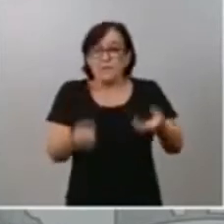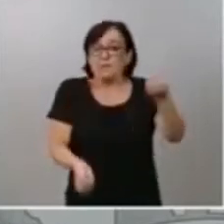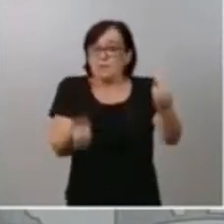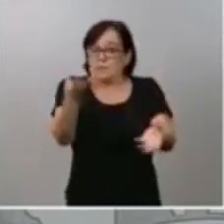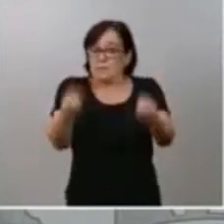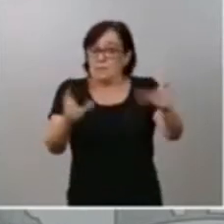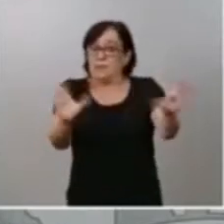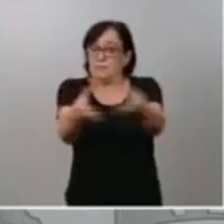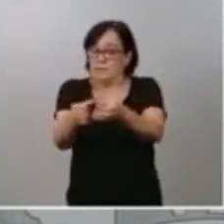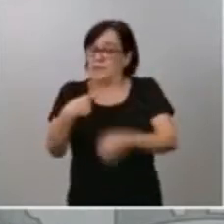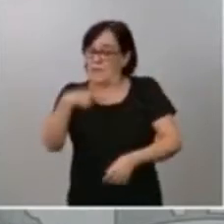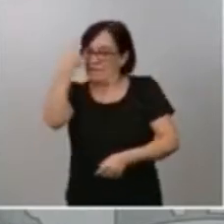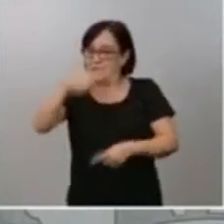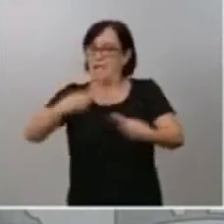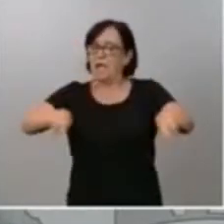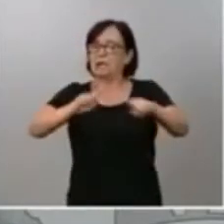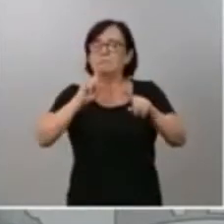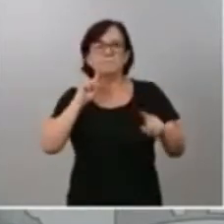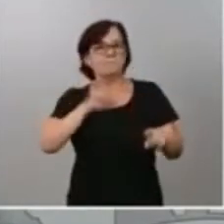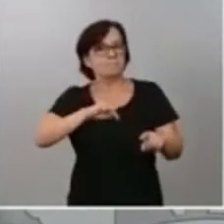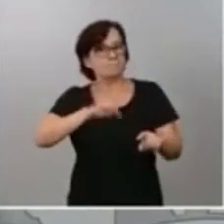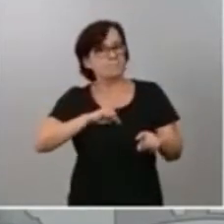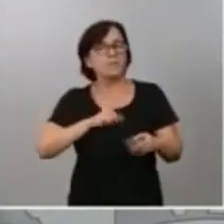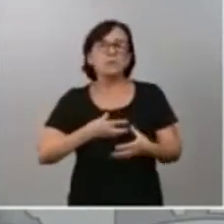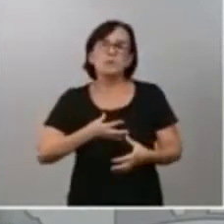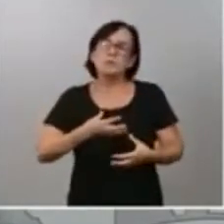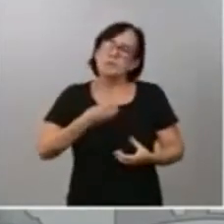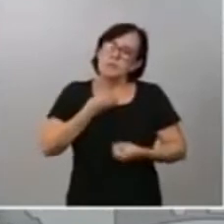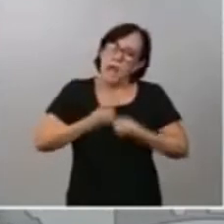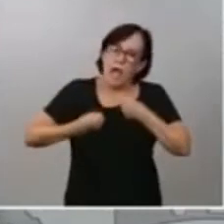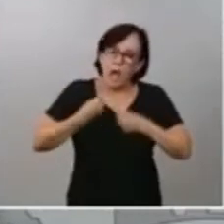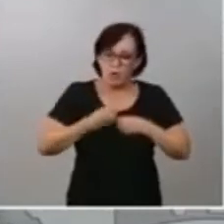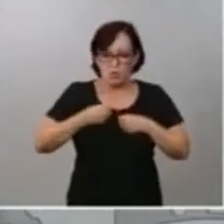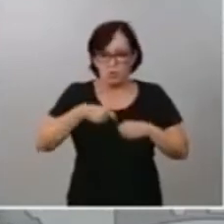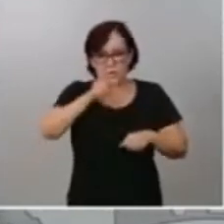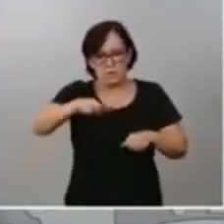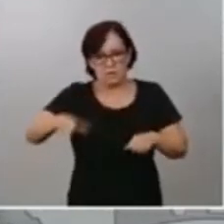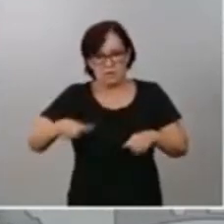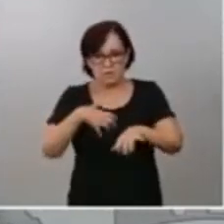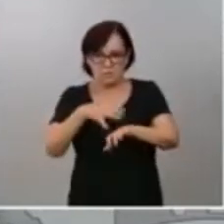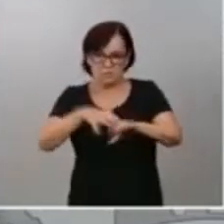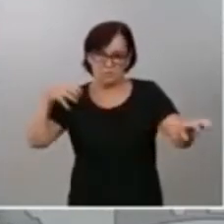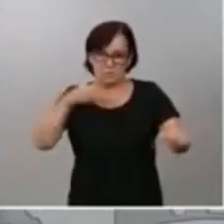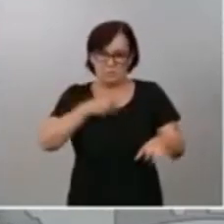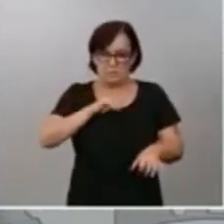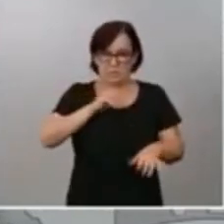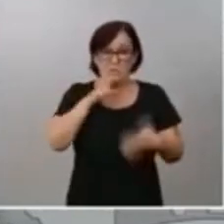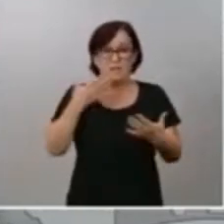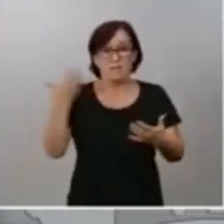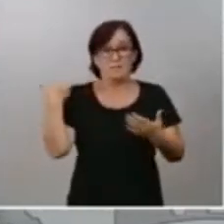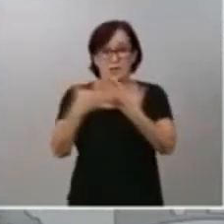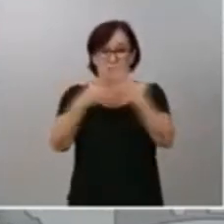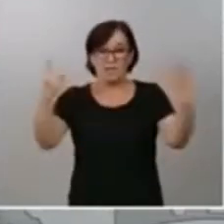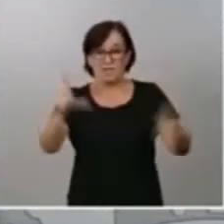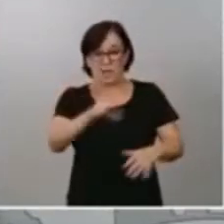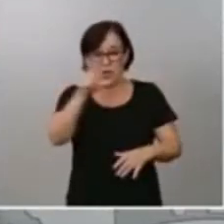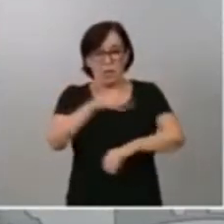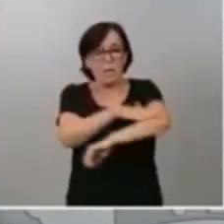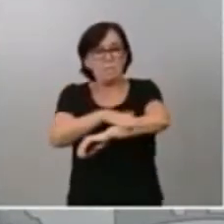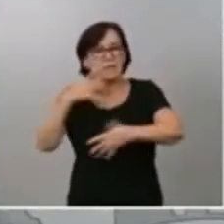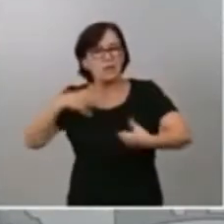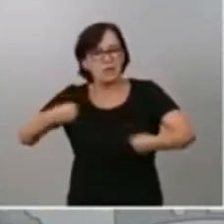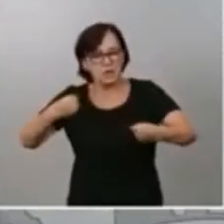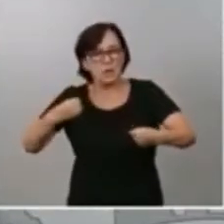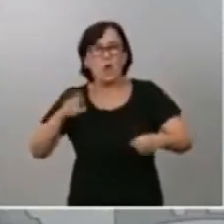lógicamente angustia al conjunto de la ciudadanía española. El pasado 16 de julio, el Ministerio de Sanidad y las Comunidades